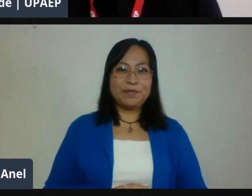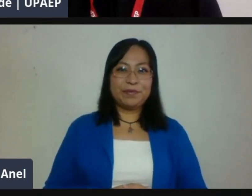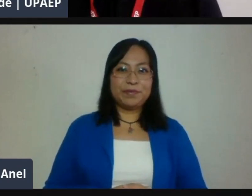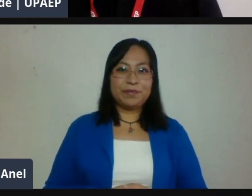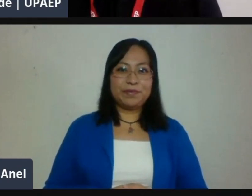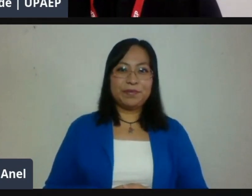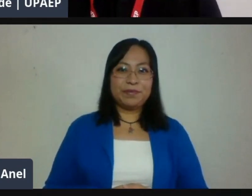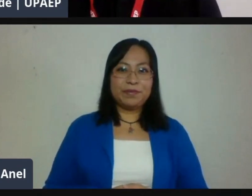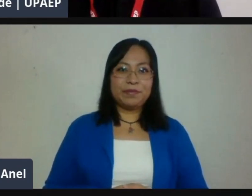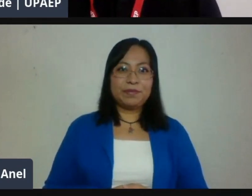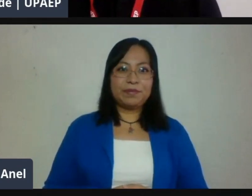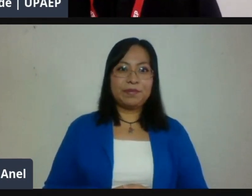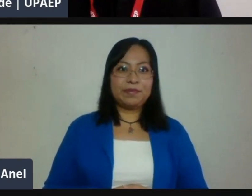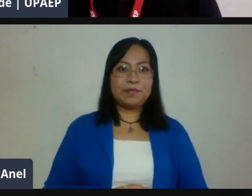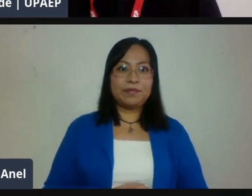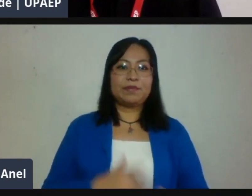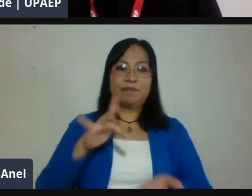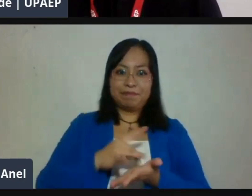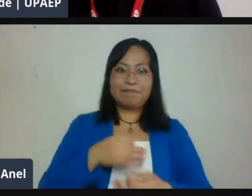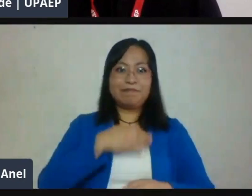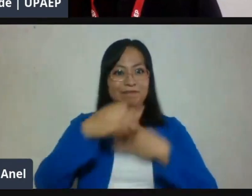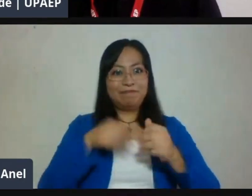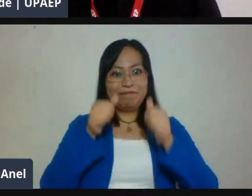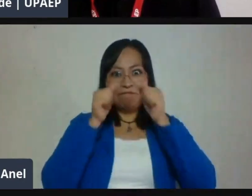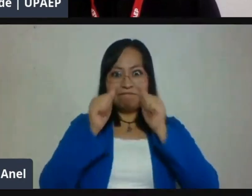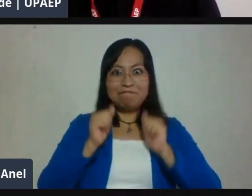Y gracias a todos los que nos están viendo. Como ven,